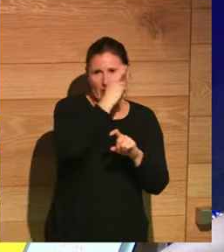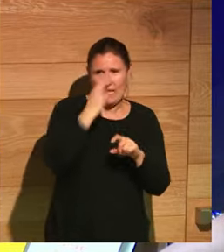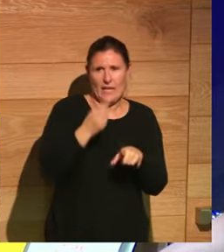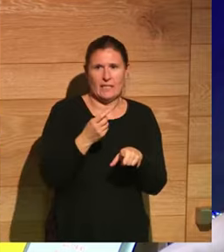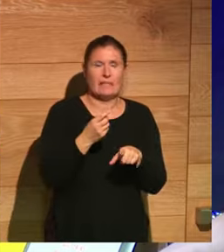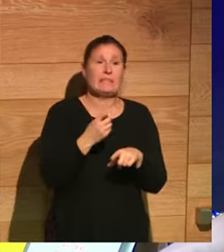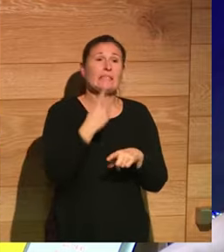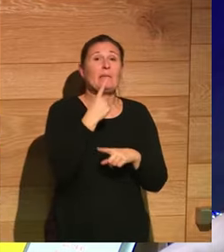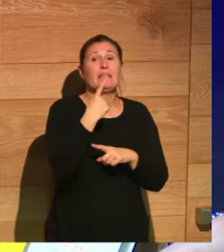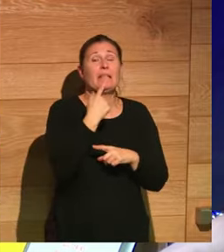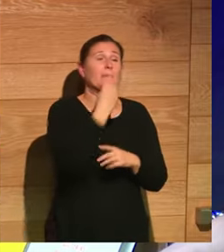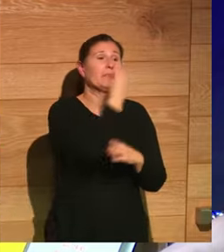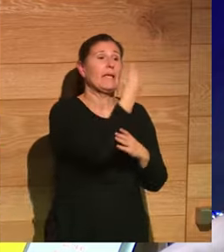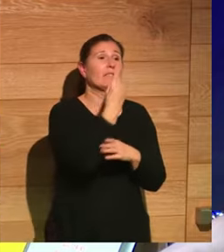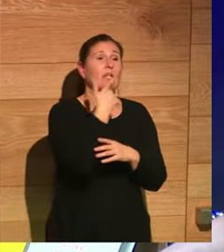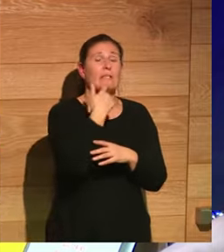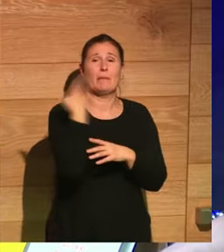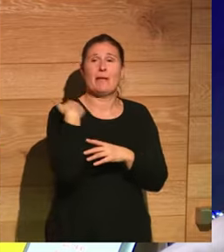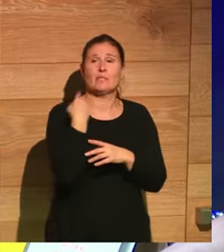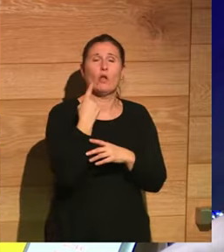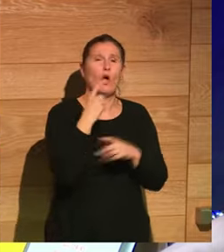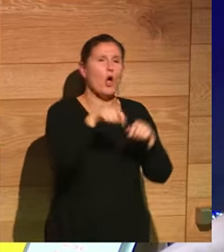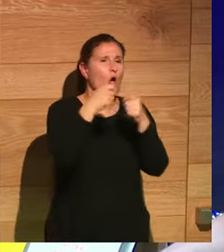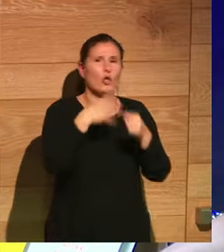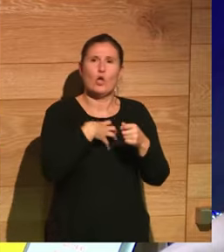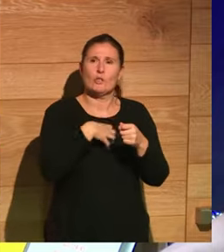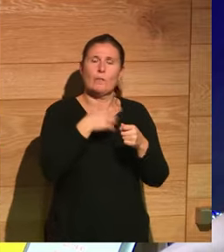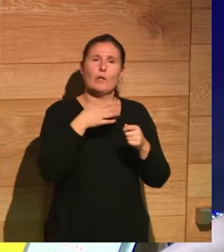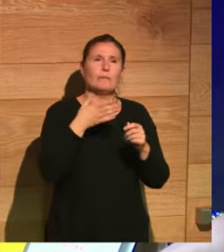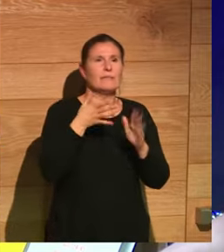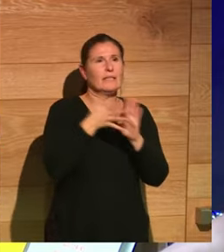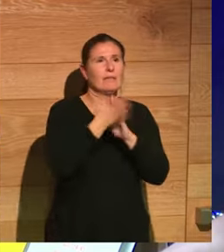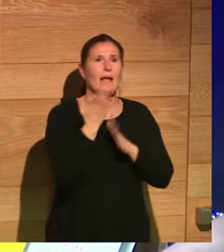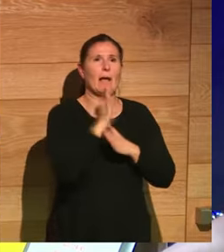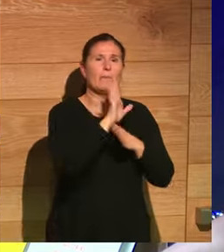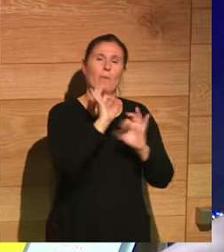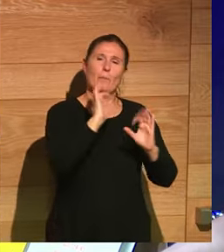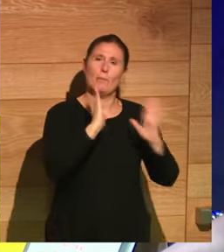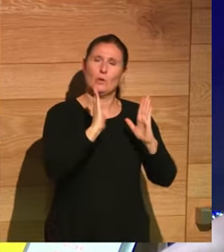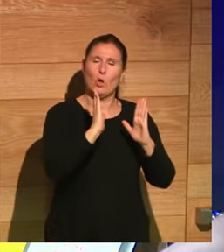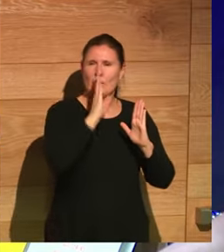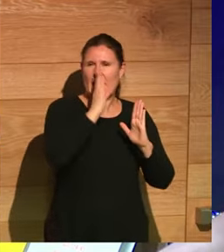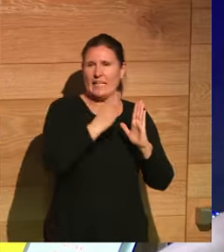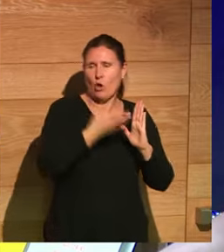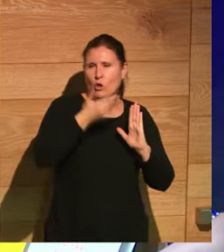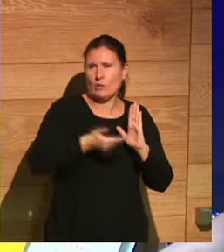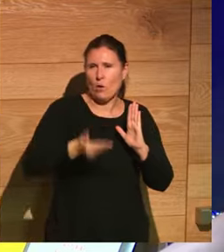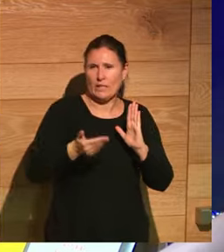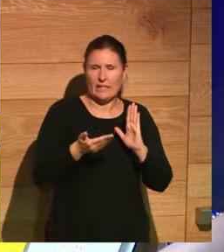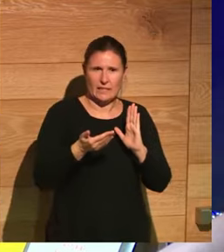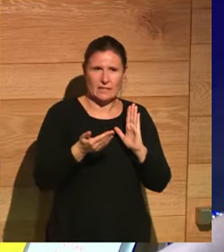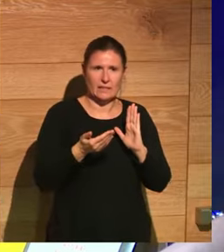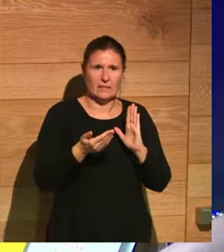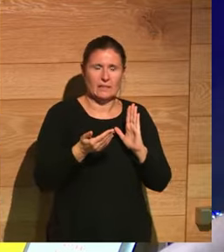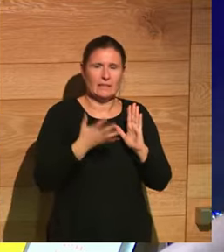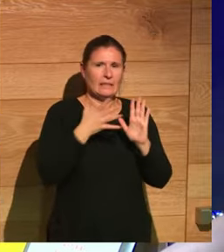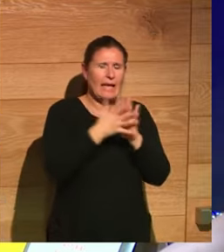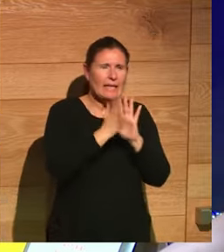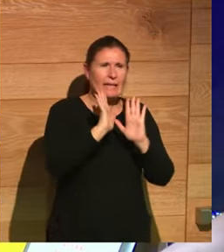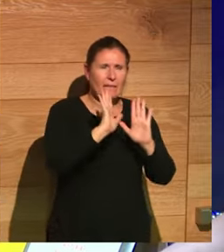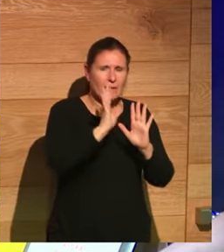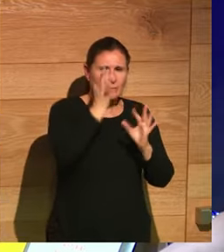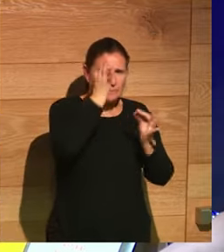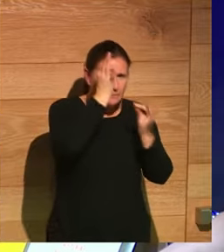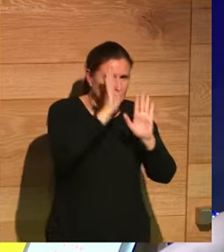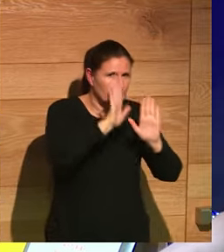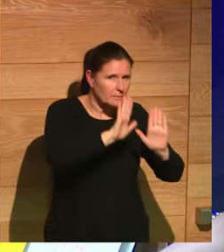destruyan las estatuas del pasado porque representan momentos clásicos muy importantes para ellos también. Es decir, hay que matizar